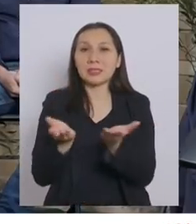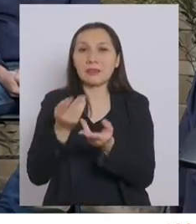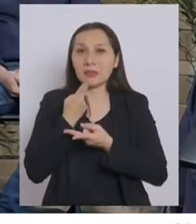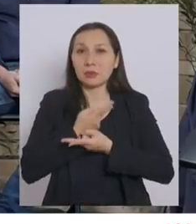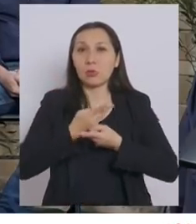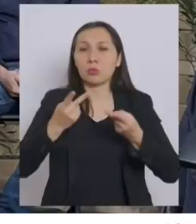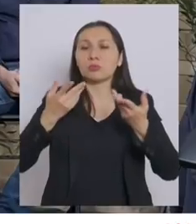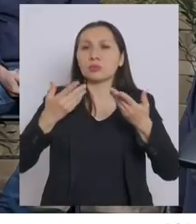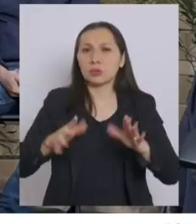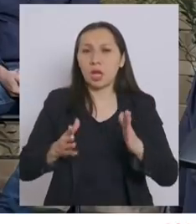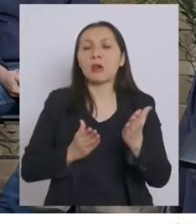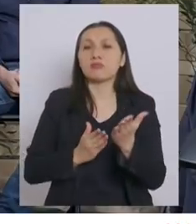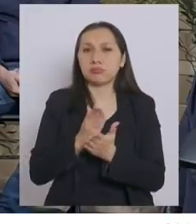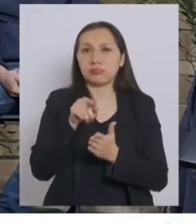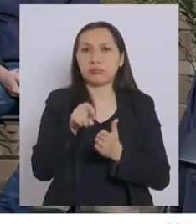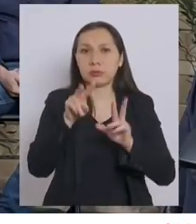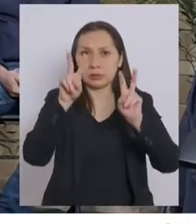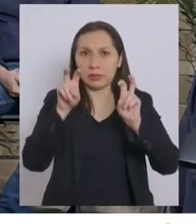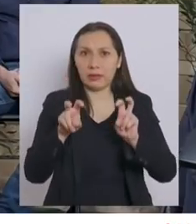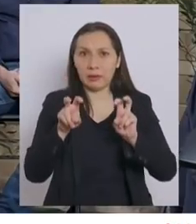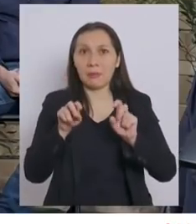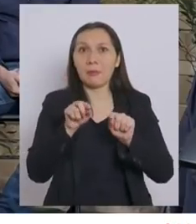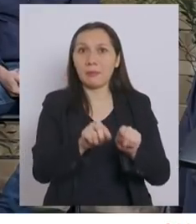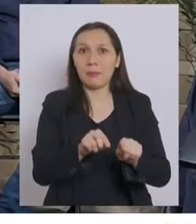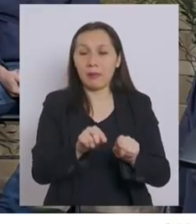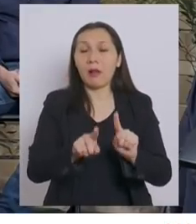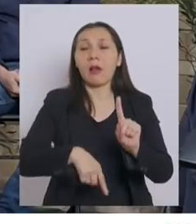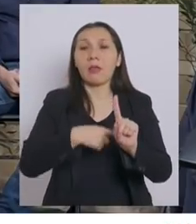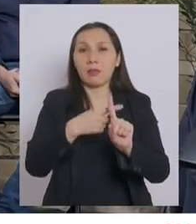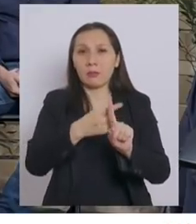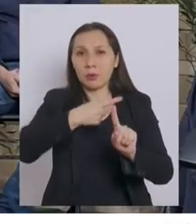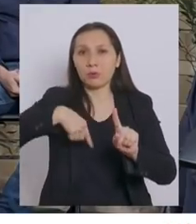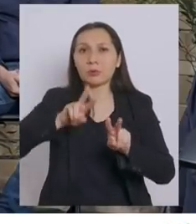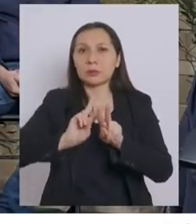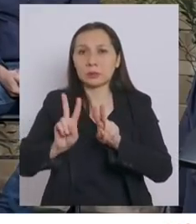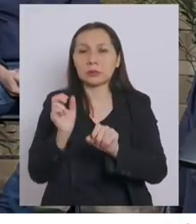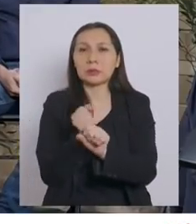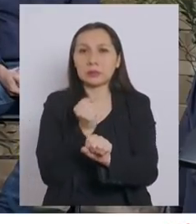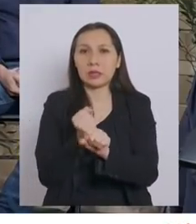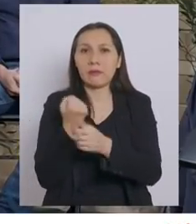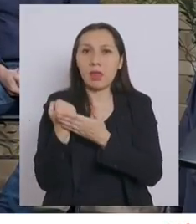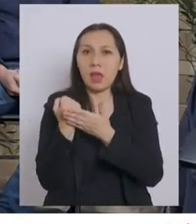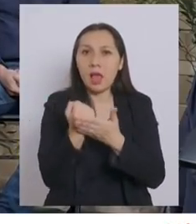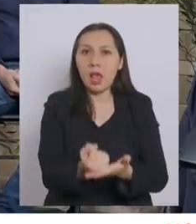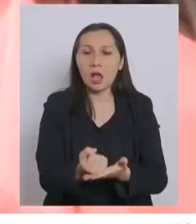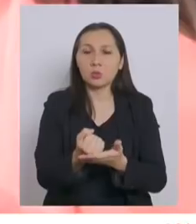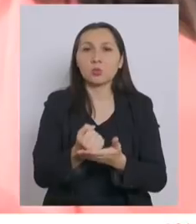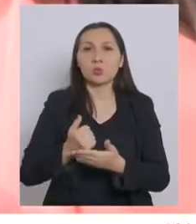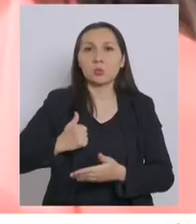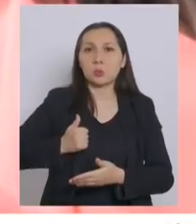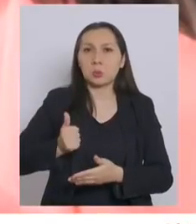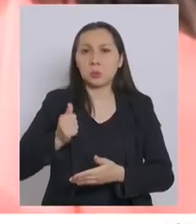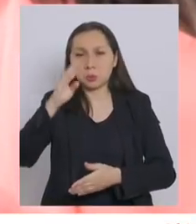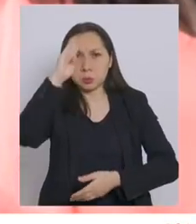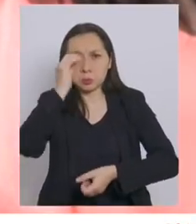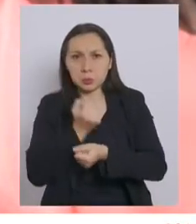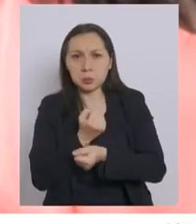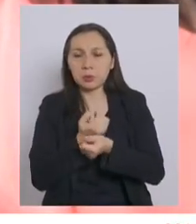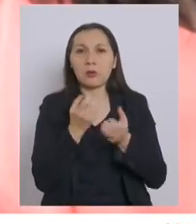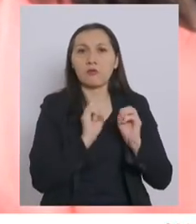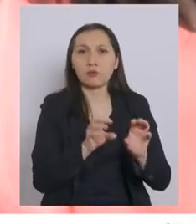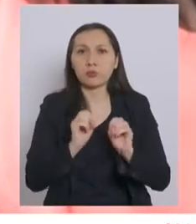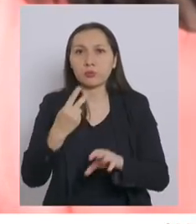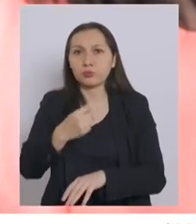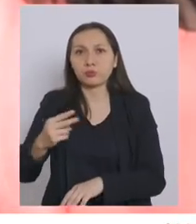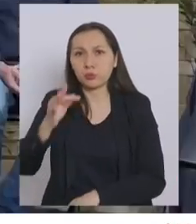públicos ya han implementado esta medida. Además, estamos realizando un trabajo colaborativo con las policías para capacitar a